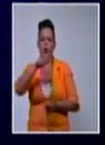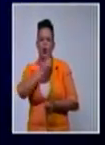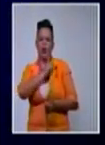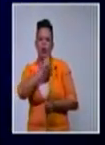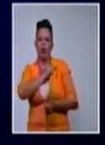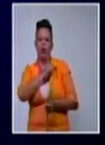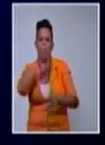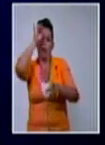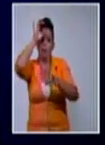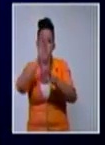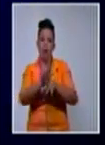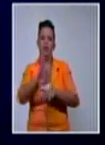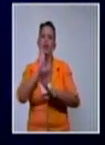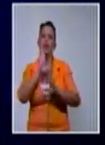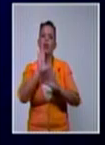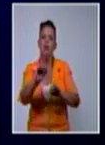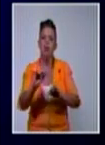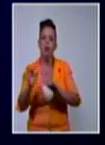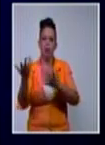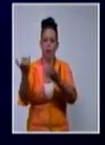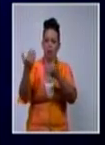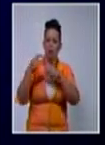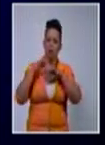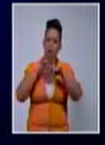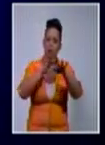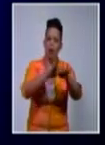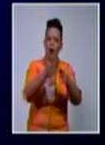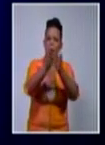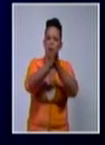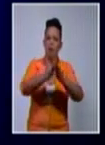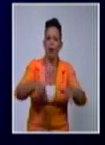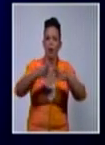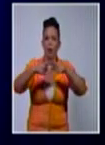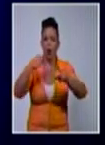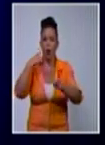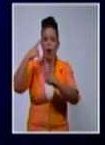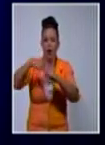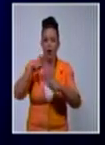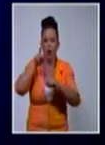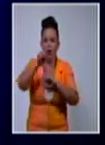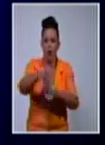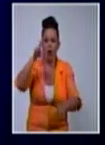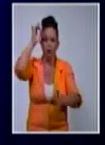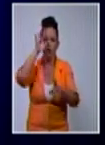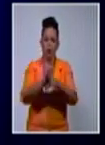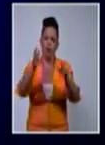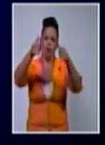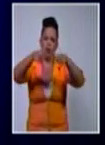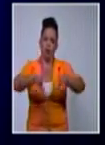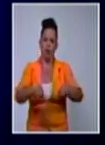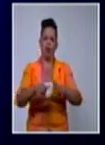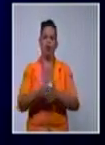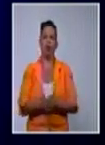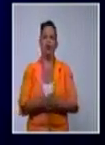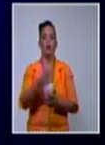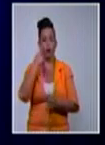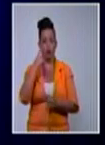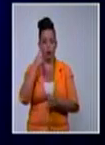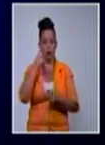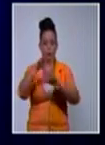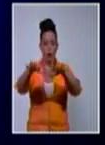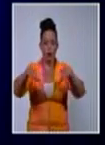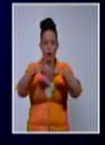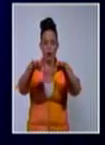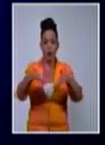Propósito, llegar a un final de violencia y represión. Ante la imagen del enfrentamiento, nuevas fuerzas se